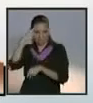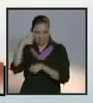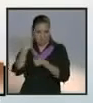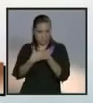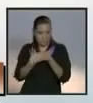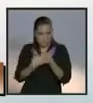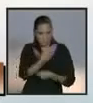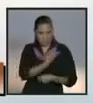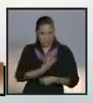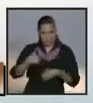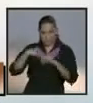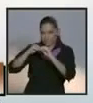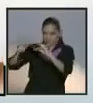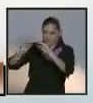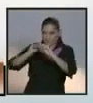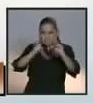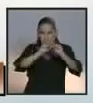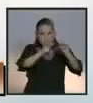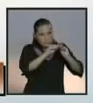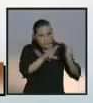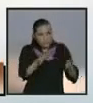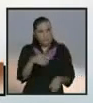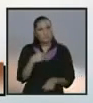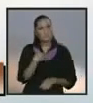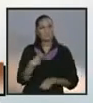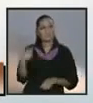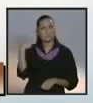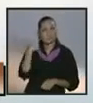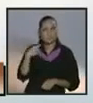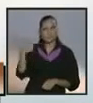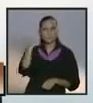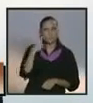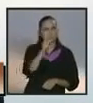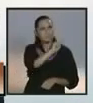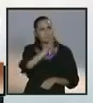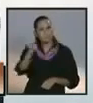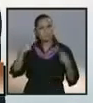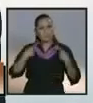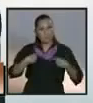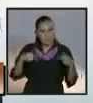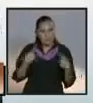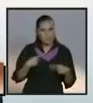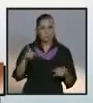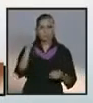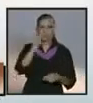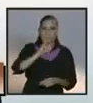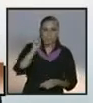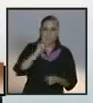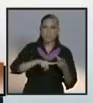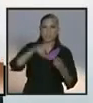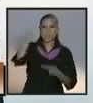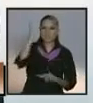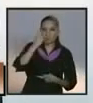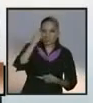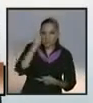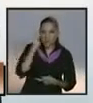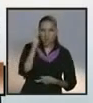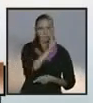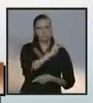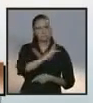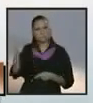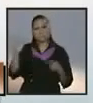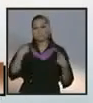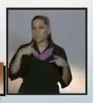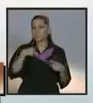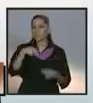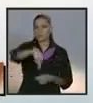escuchando entre las mujeres, entre los trabajadores, entre los jubilados, en todas las partes de México. Lo mismo en el norte,